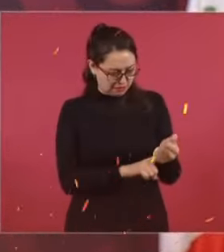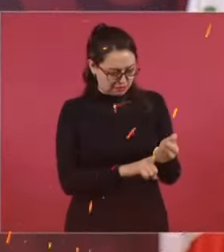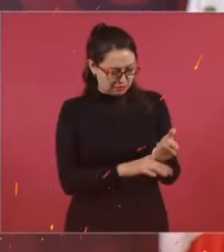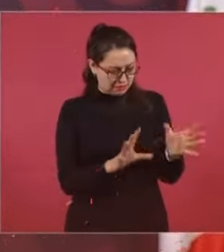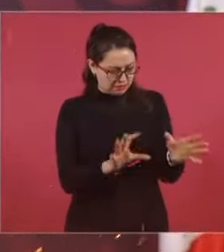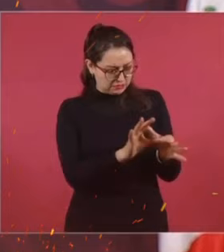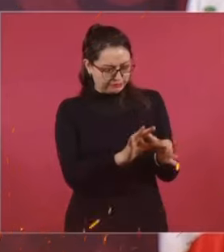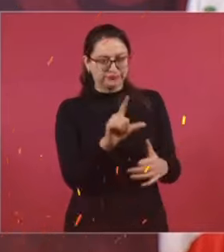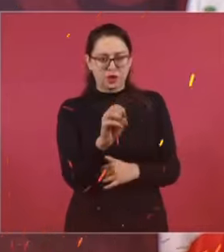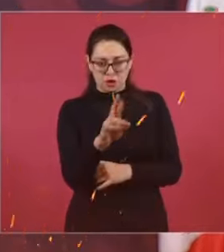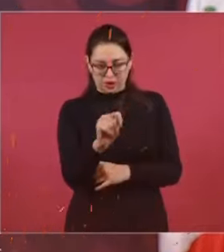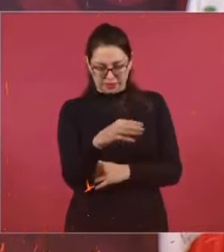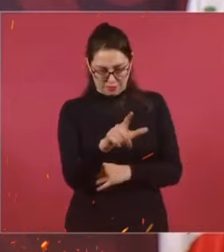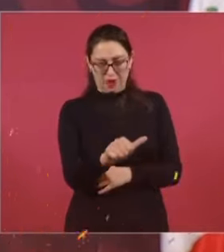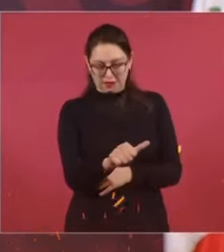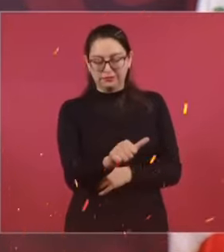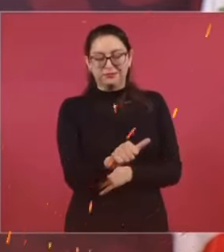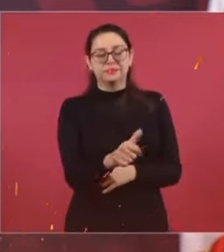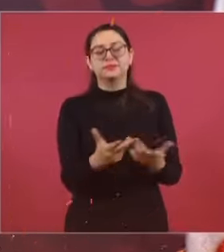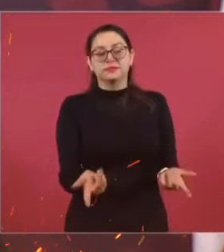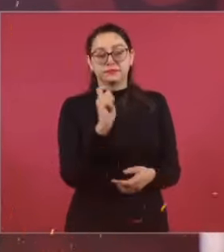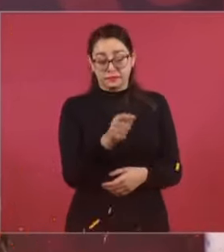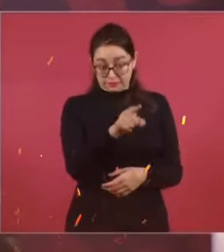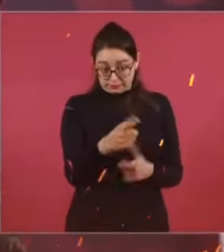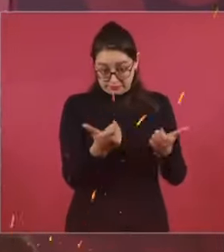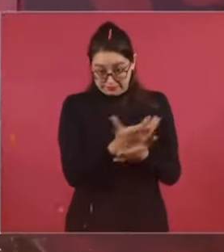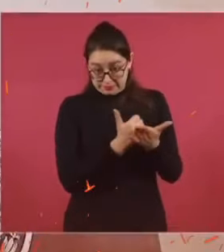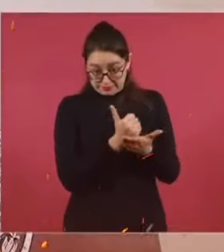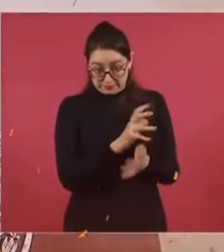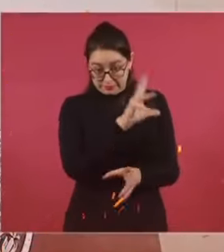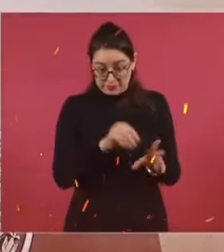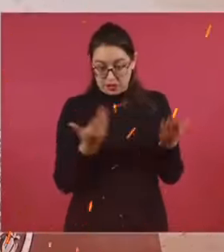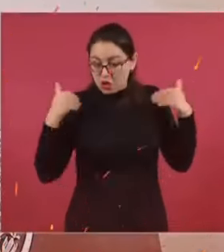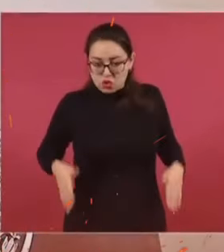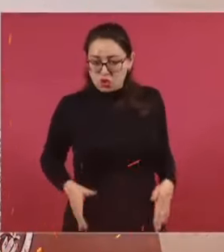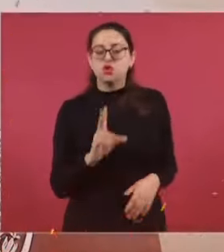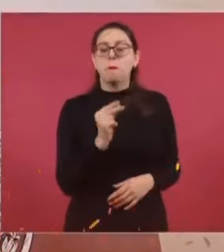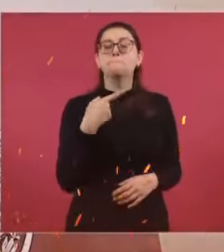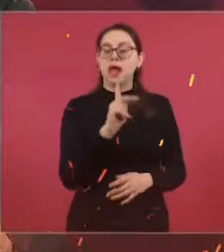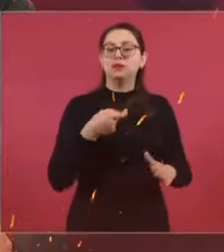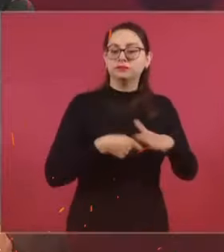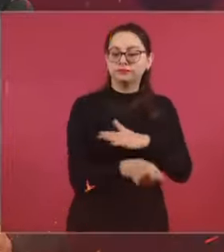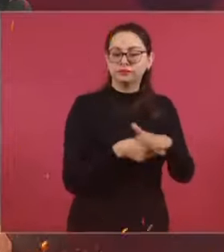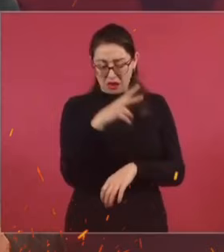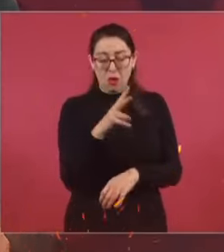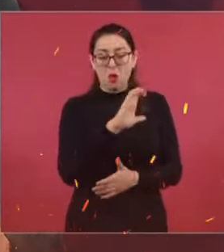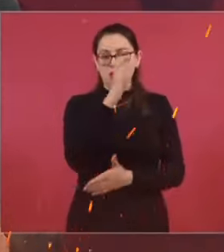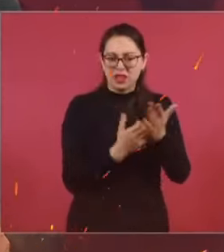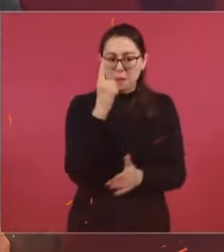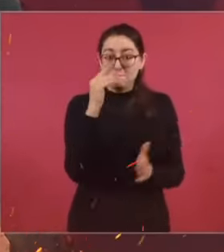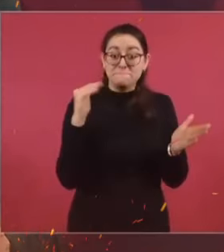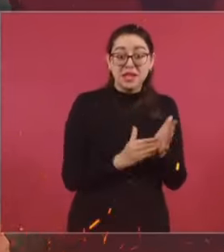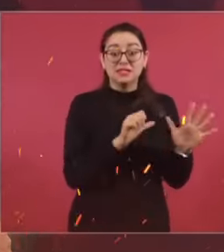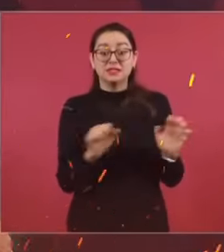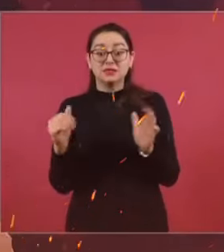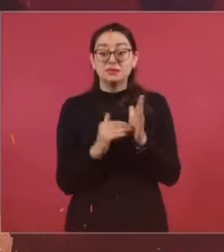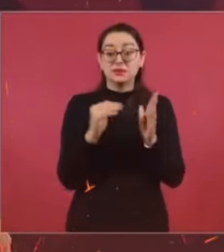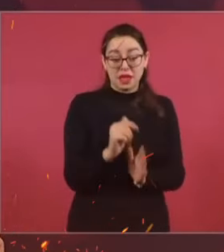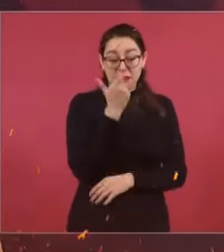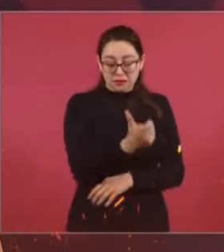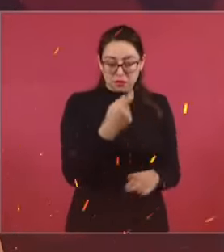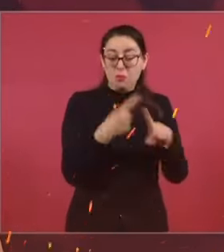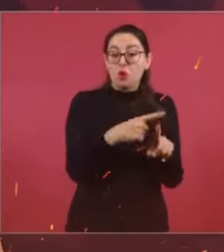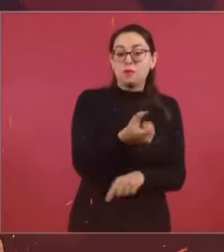es que Loret se llevara todo el dinero, sino que financiaban a Loret. Un contrato en el Estado de México de mil 600 millones de pesos de medicamentos y